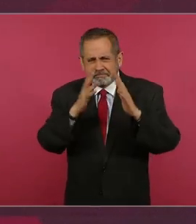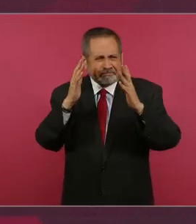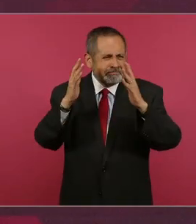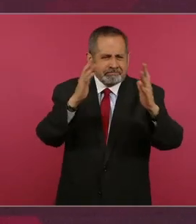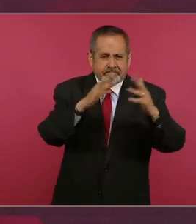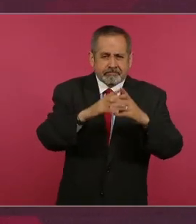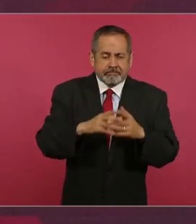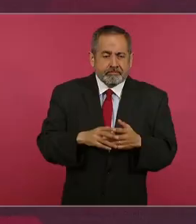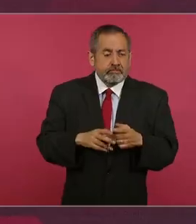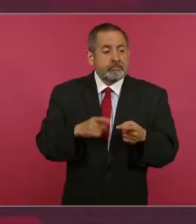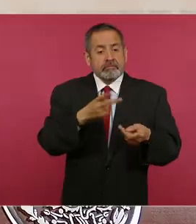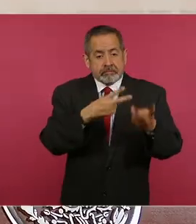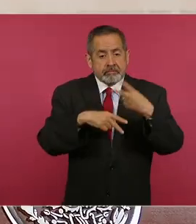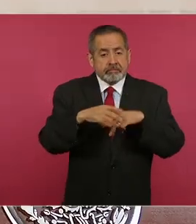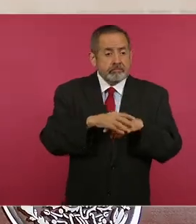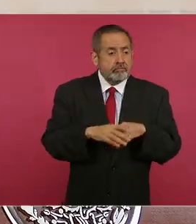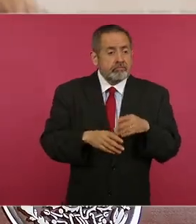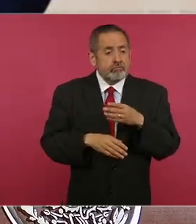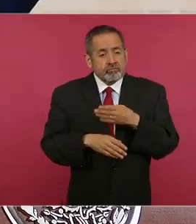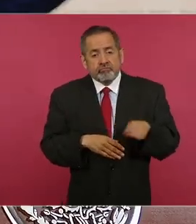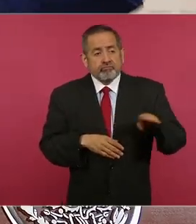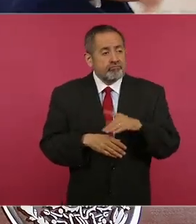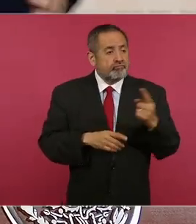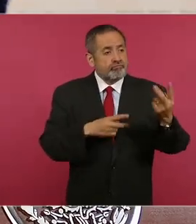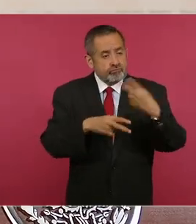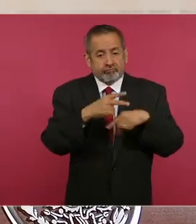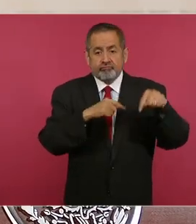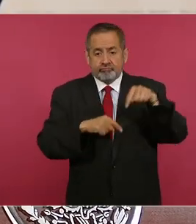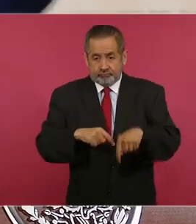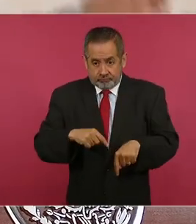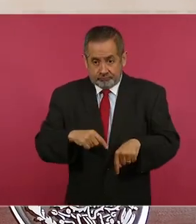y regresa,